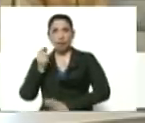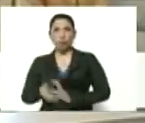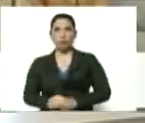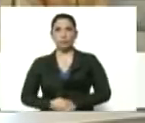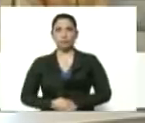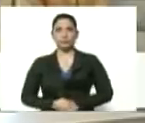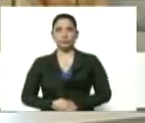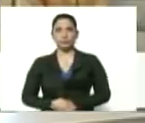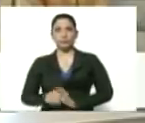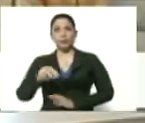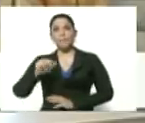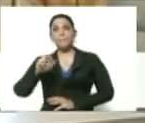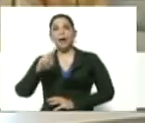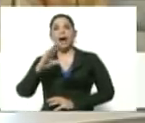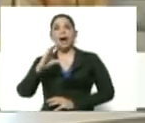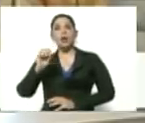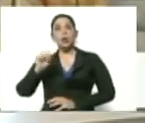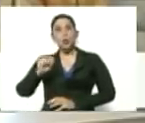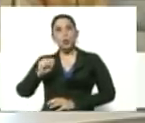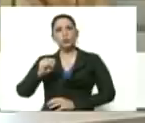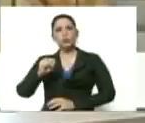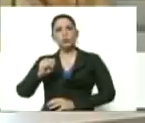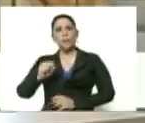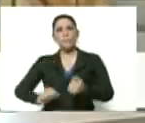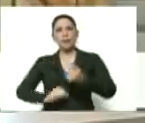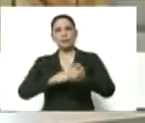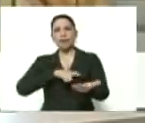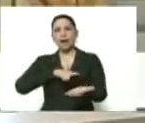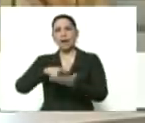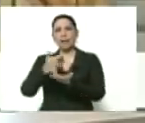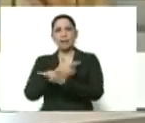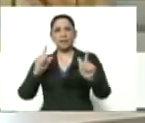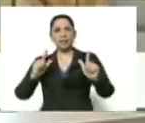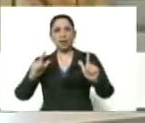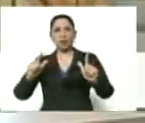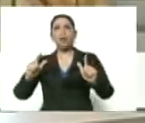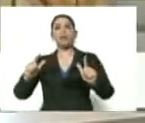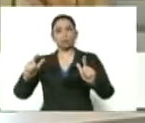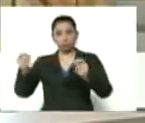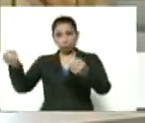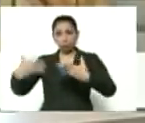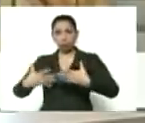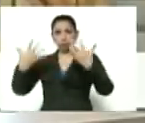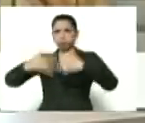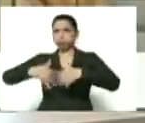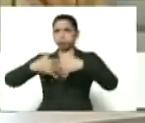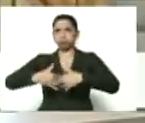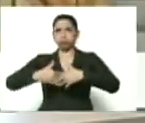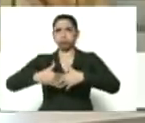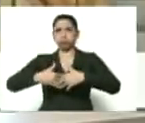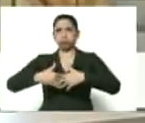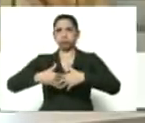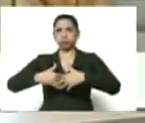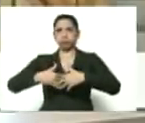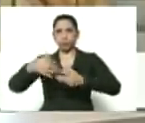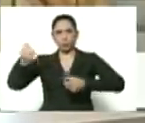Marcos Torres, en la base aérea Libertador, recibiendo los tractores multipropósitos. Para distribuir